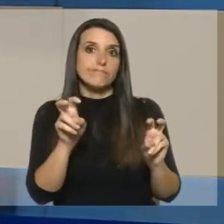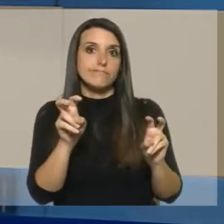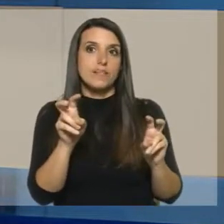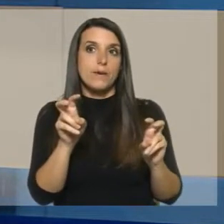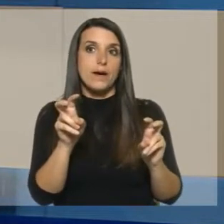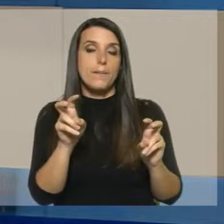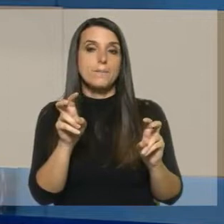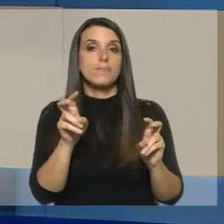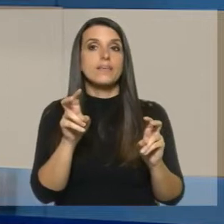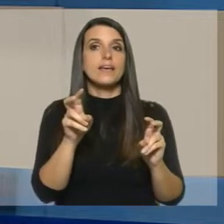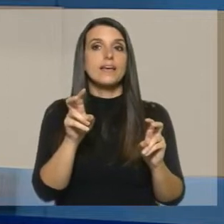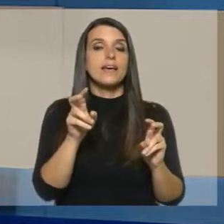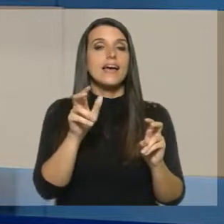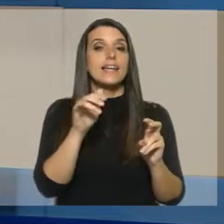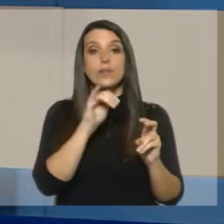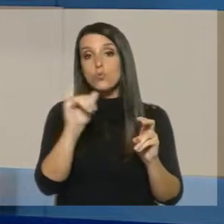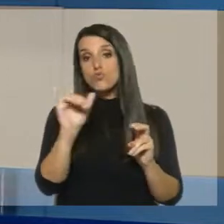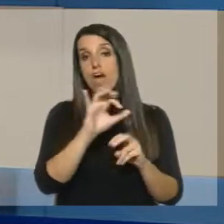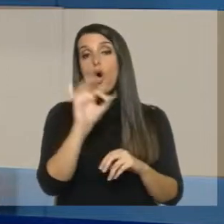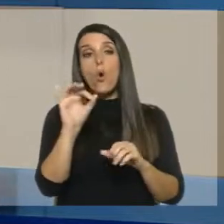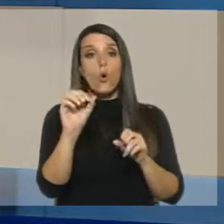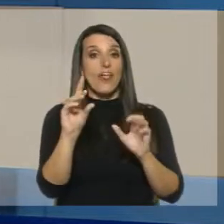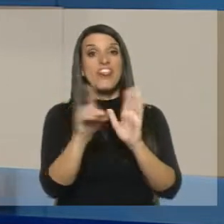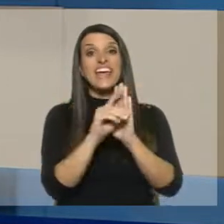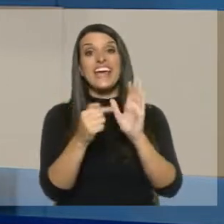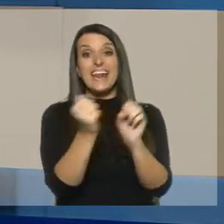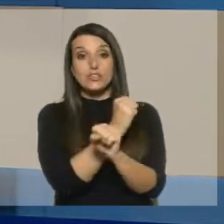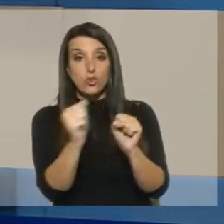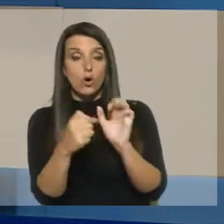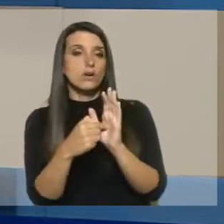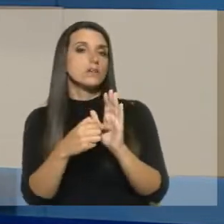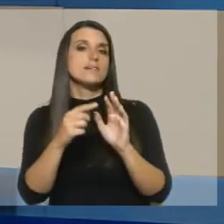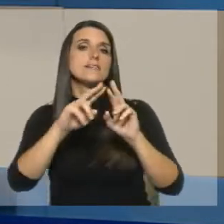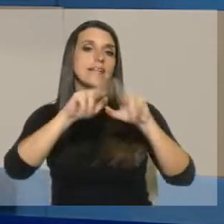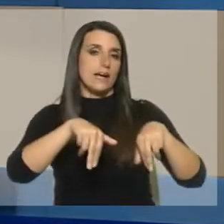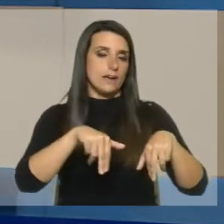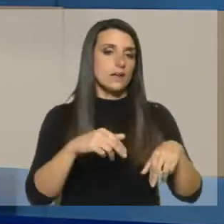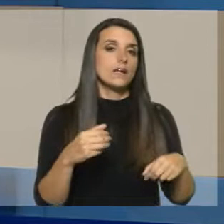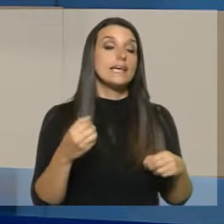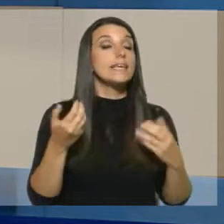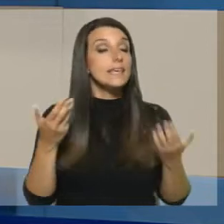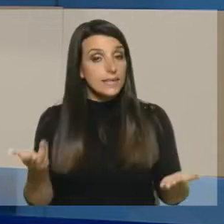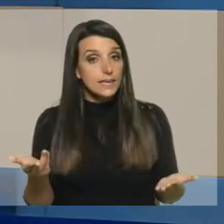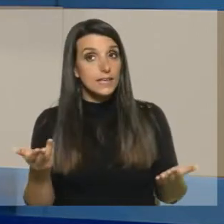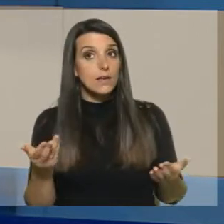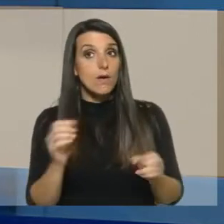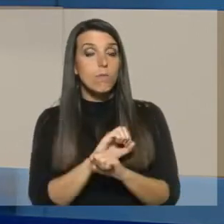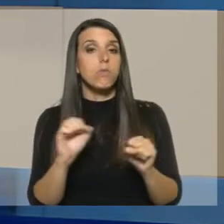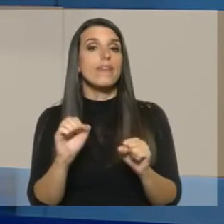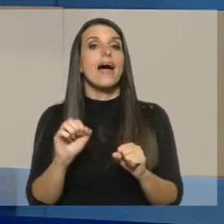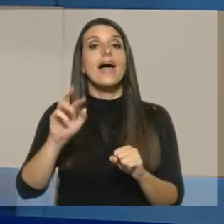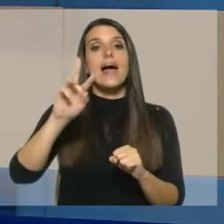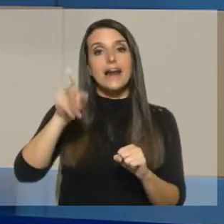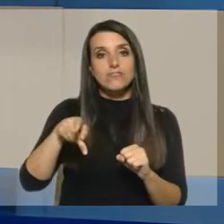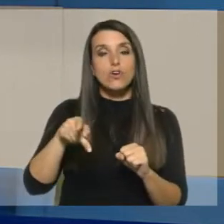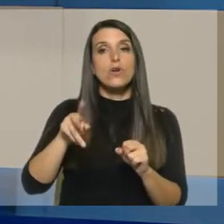recurso quede, o este decreto quede inhabilitado de momento y se le dé la razón para